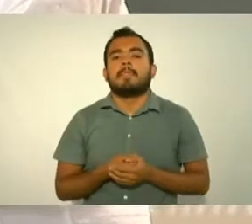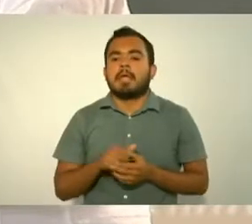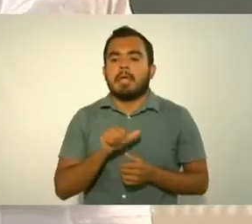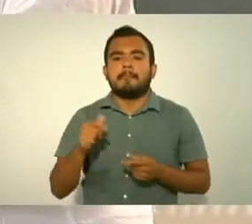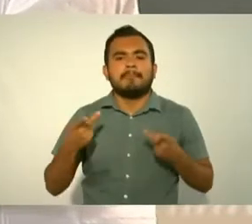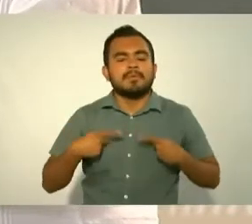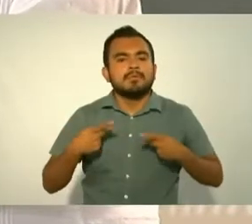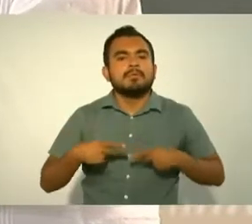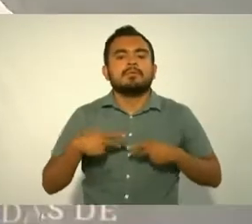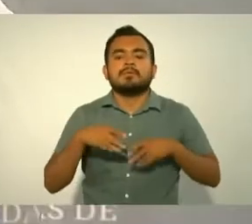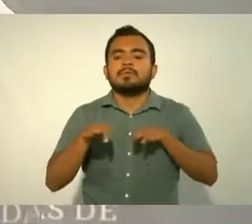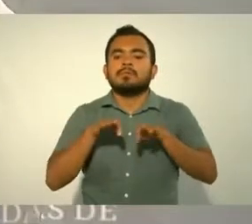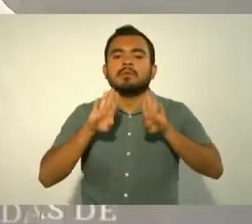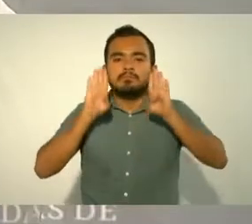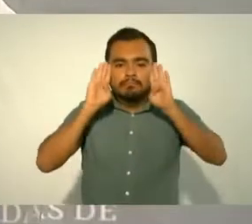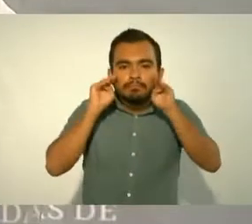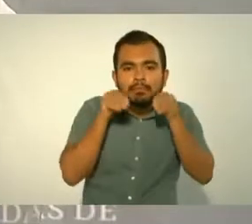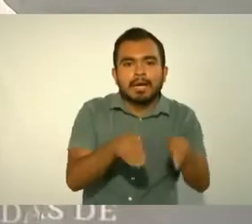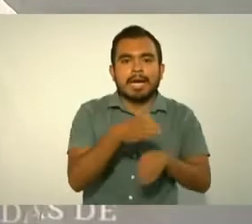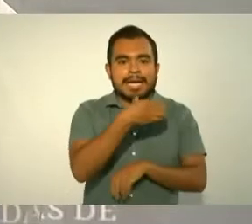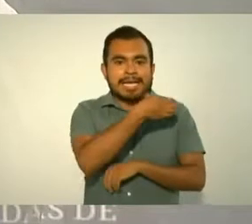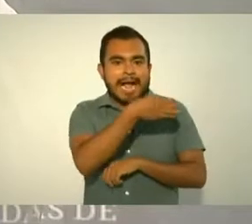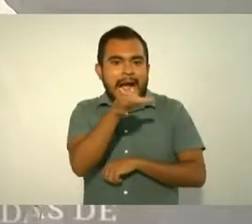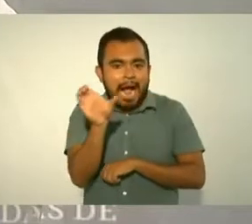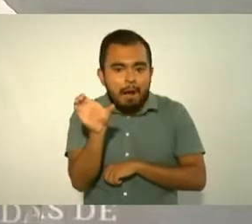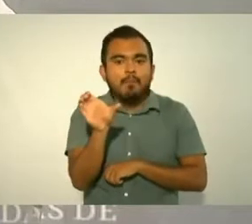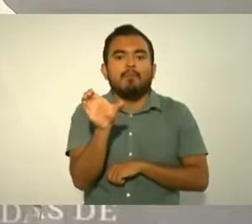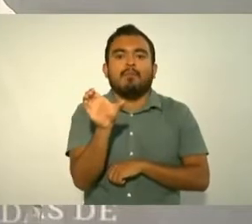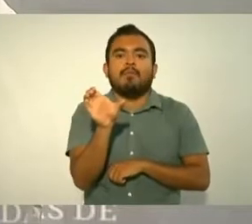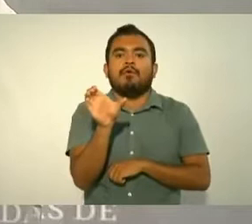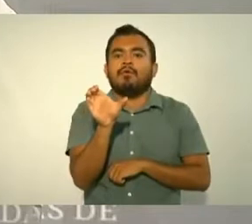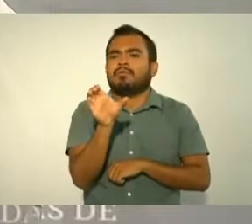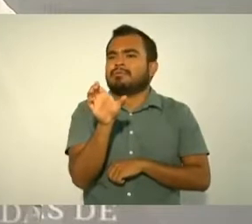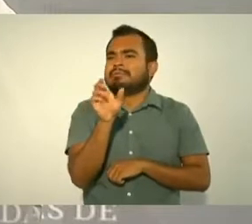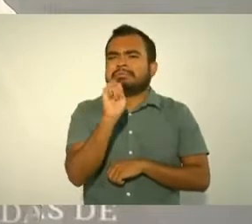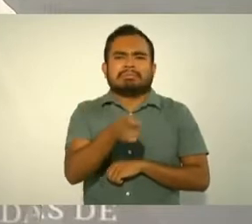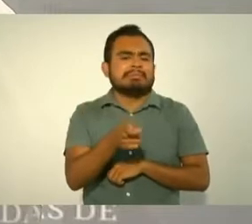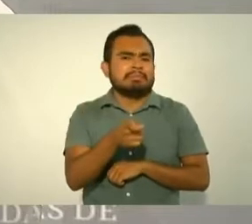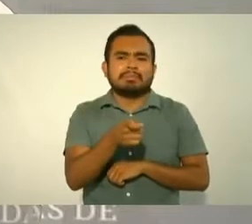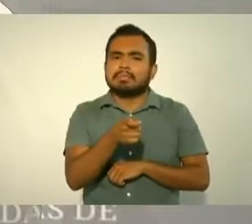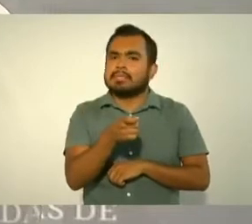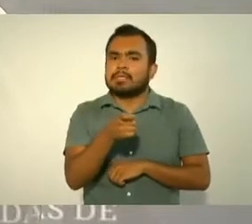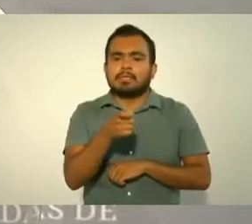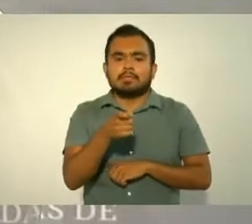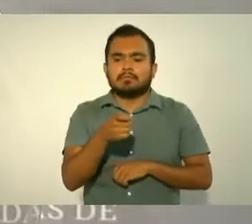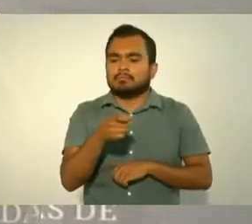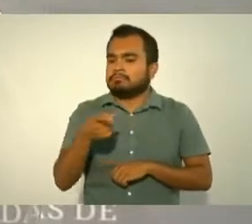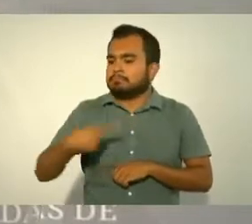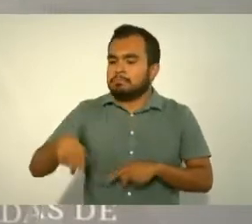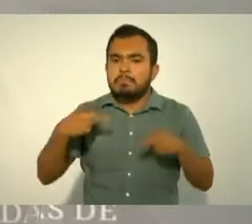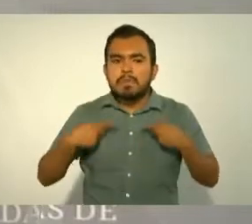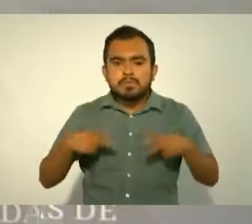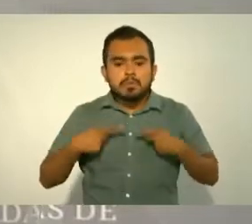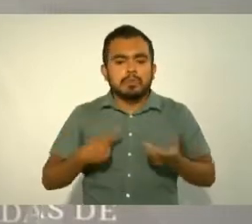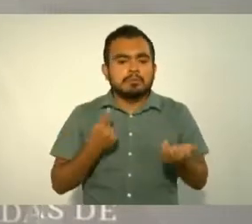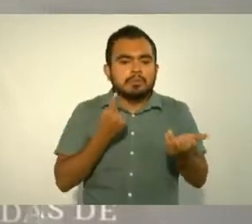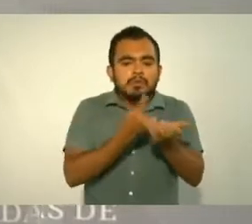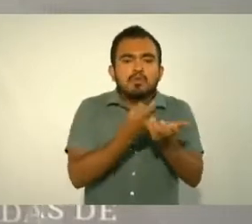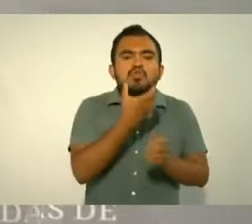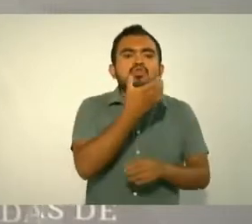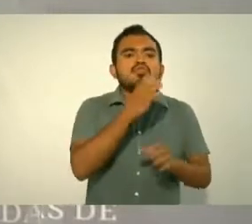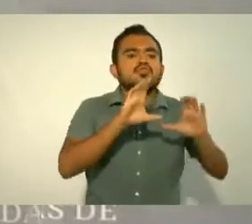agrarios, quienes trabajan en las comunidades, en los ejidos,